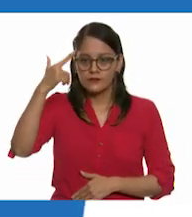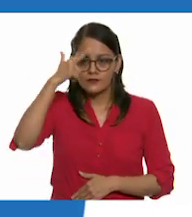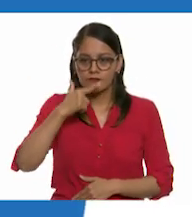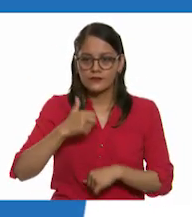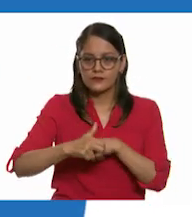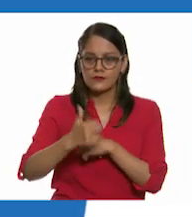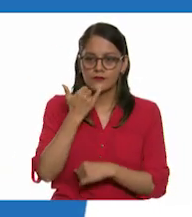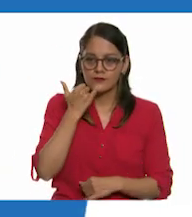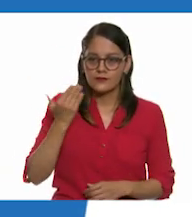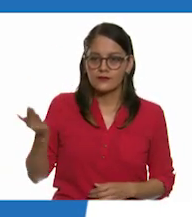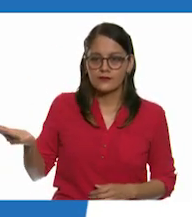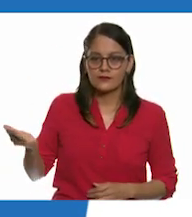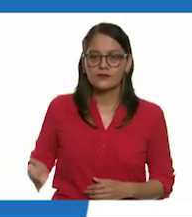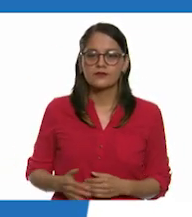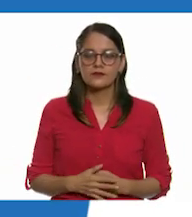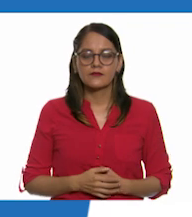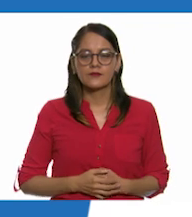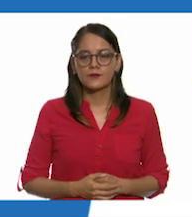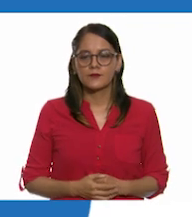20 horas.